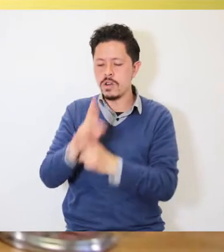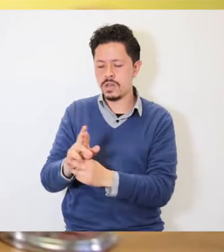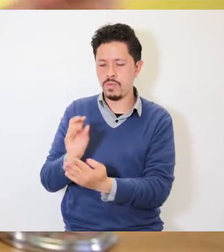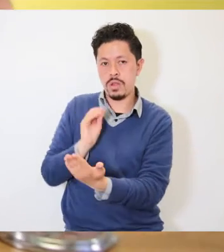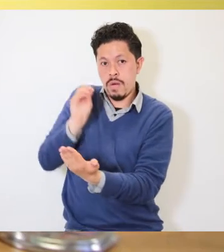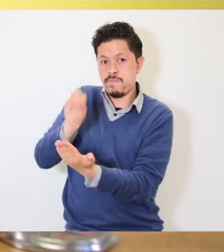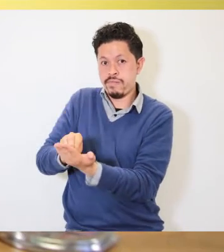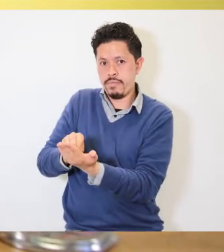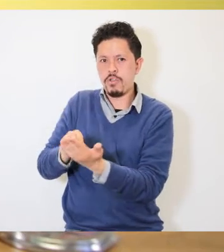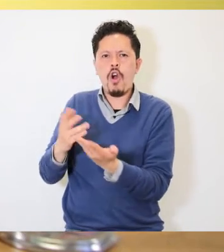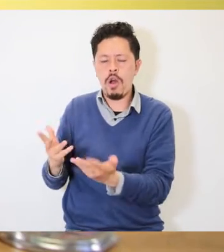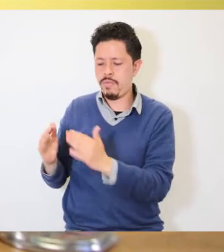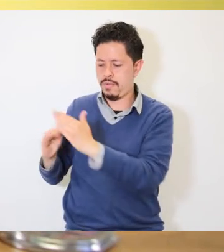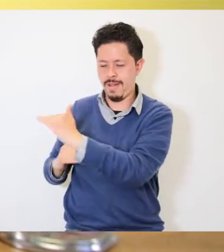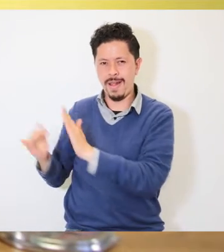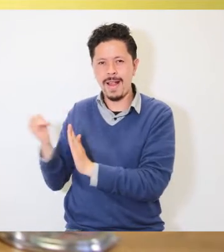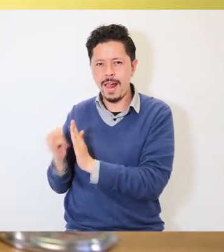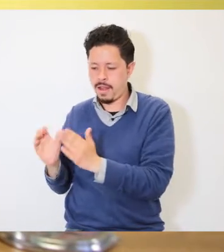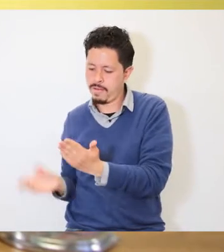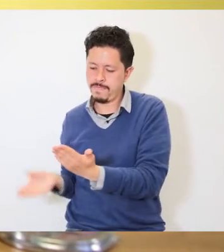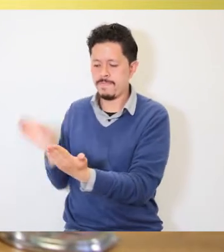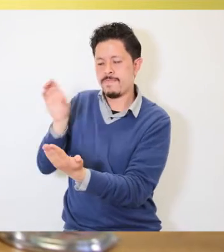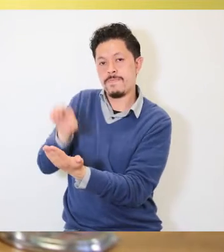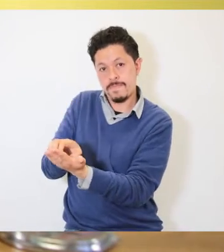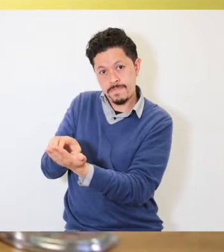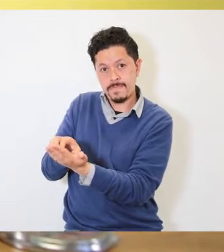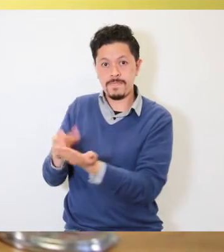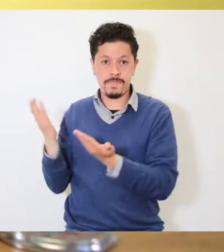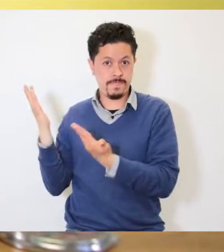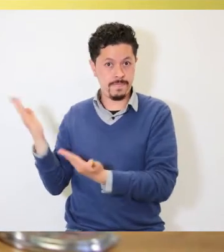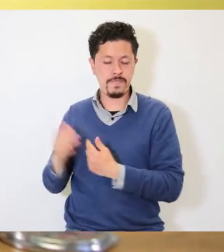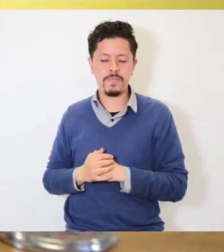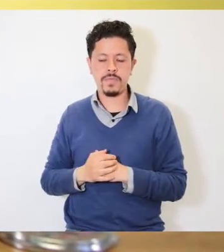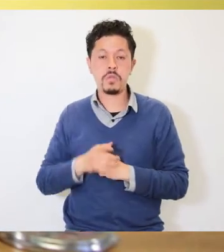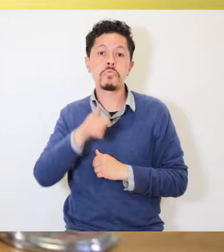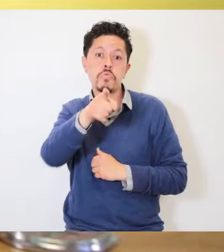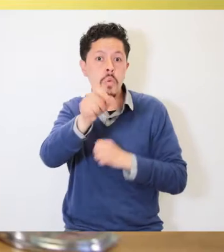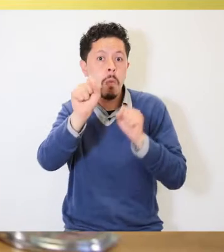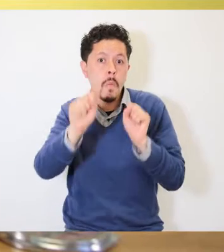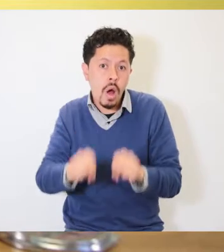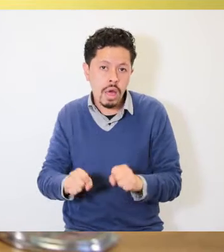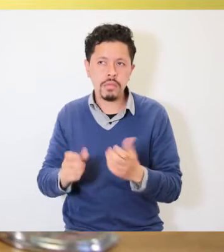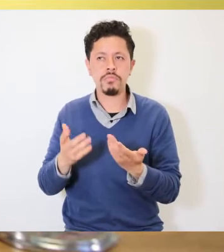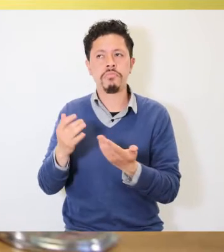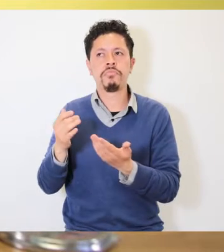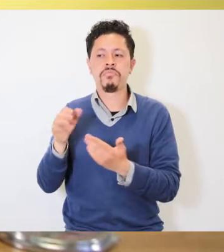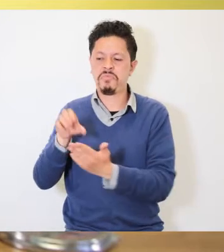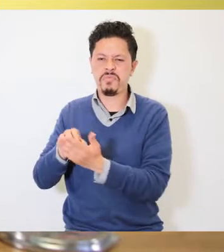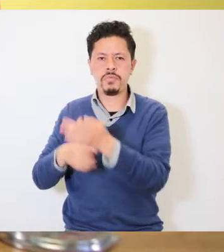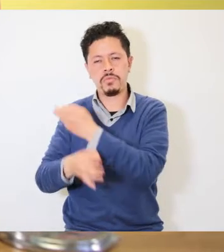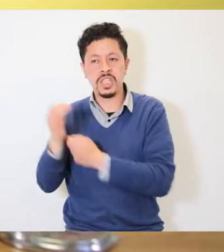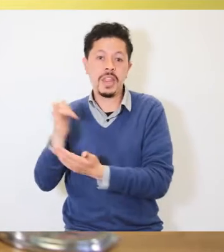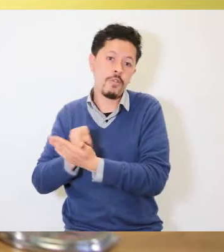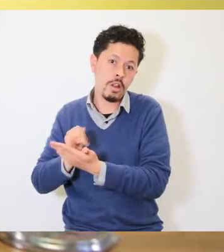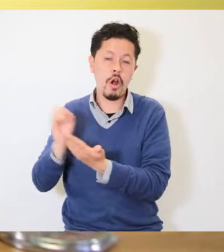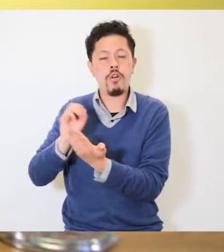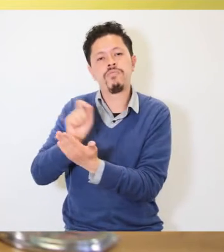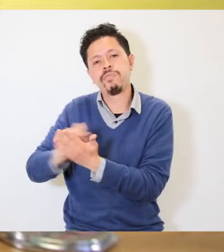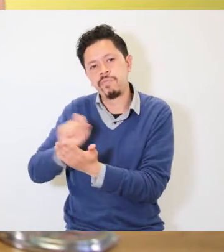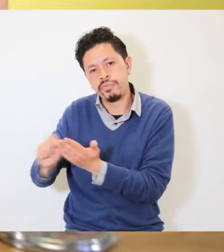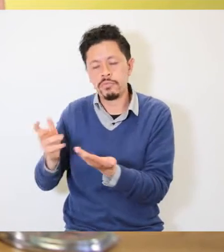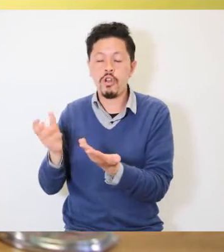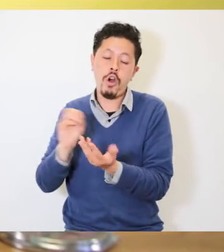pictograma para poder hacer el registro en mi tabla. Recuerda que tú puedes dibujar, puedes